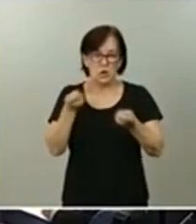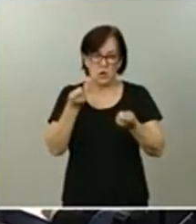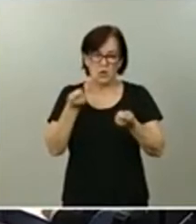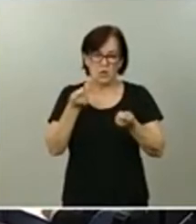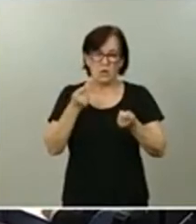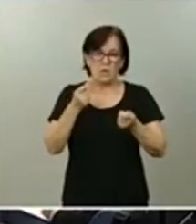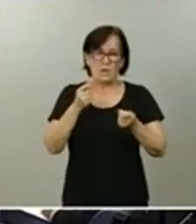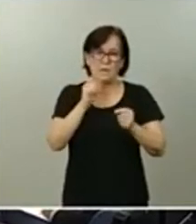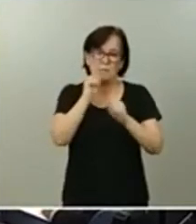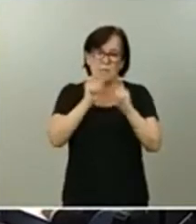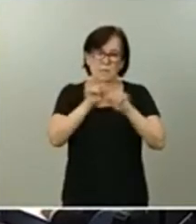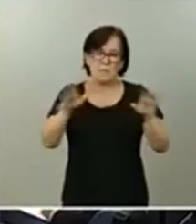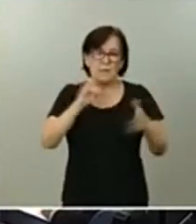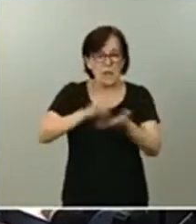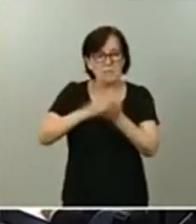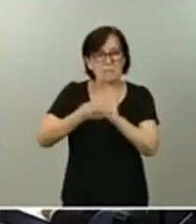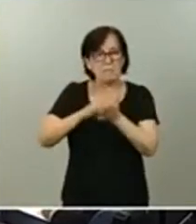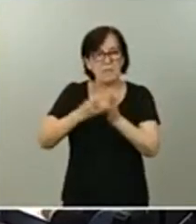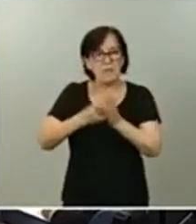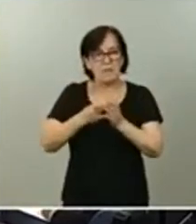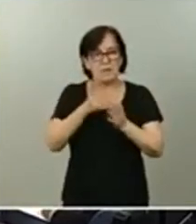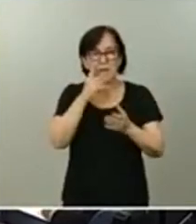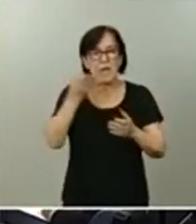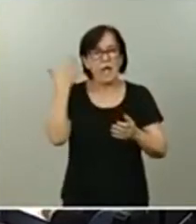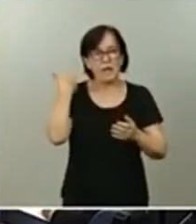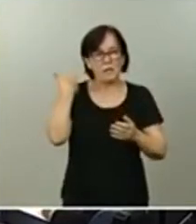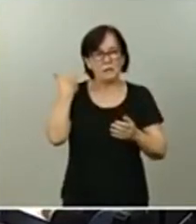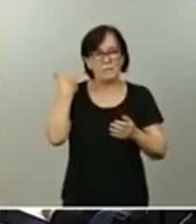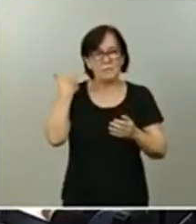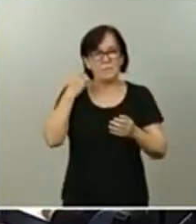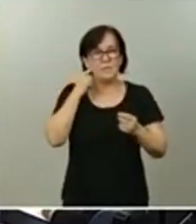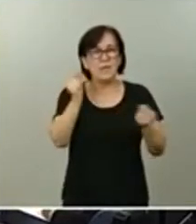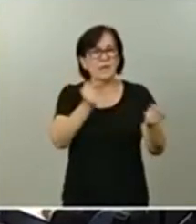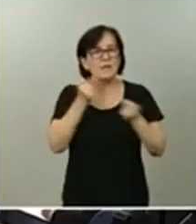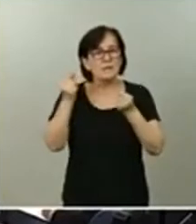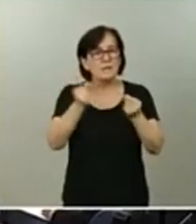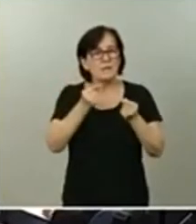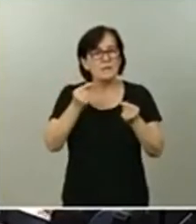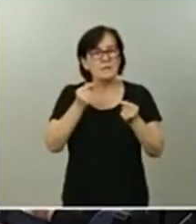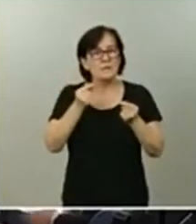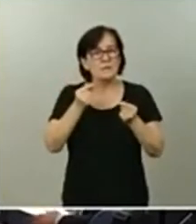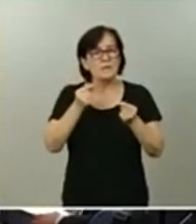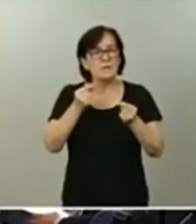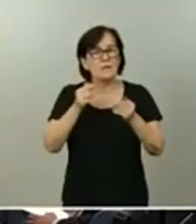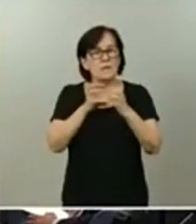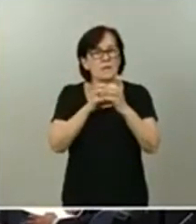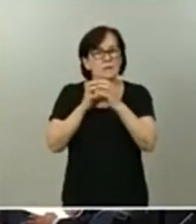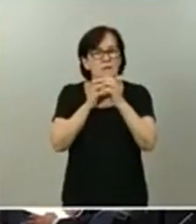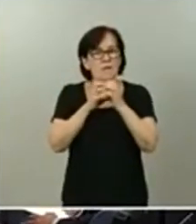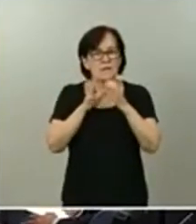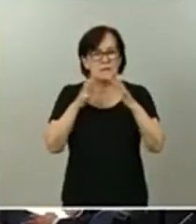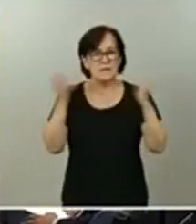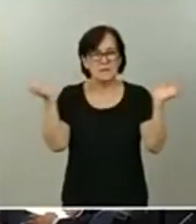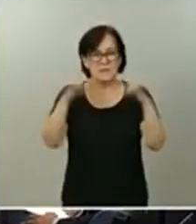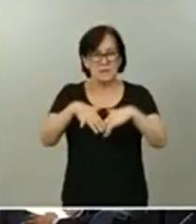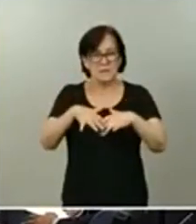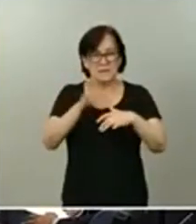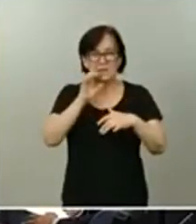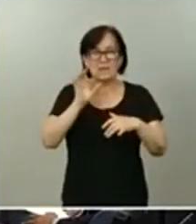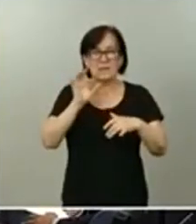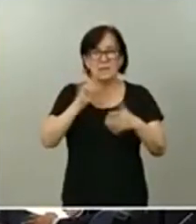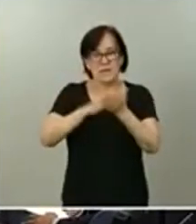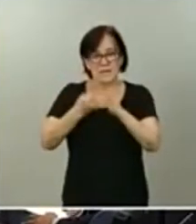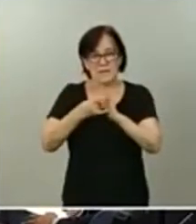un plan que ayer también tuvimos ocasión de discutir en el seno del plenario de la interterritorial del Sistema Nacional de Salud.